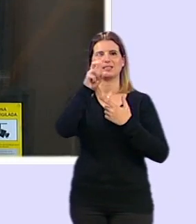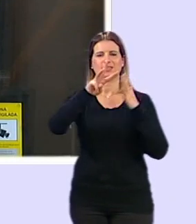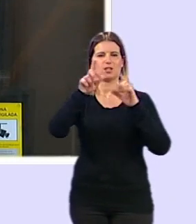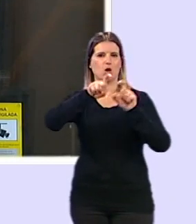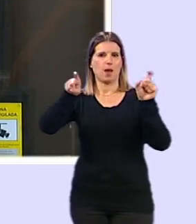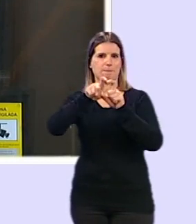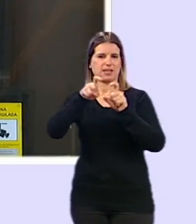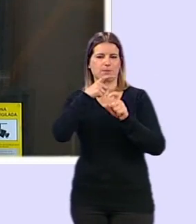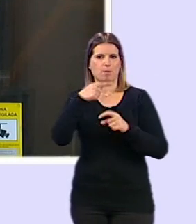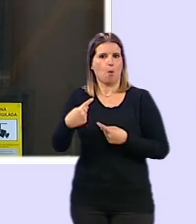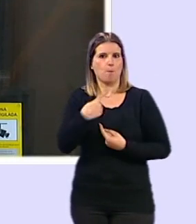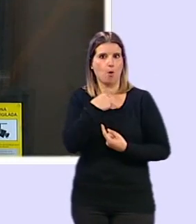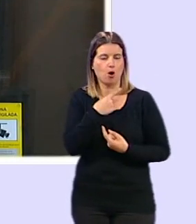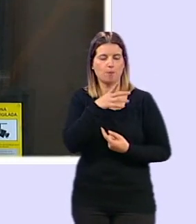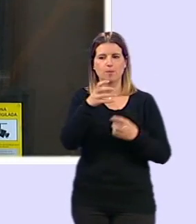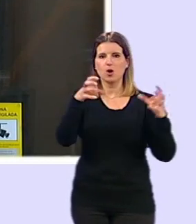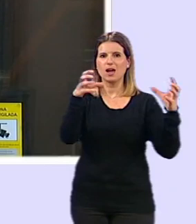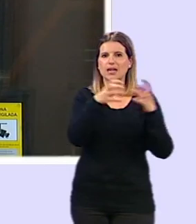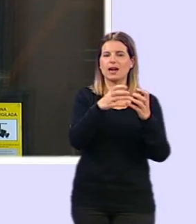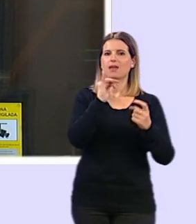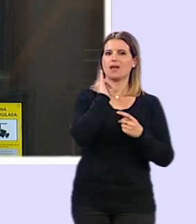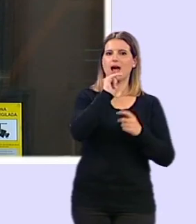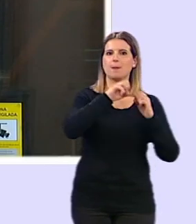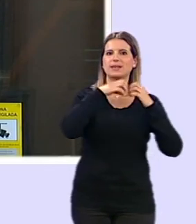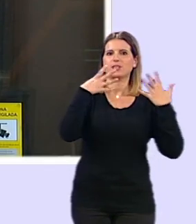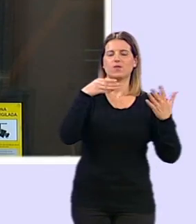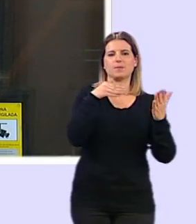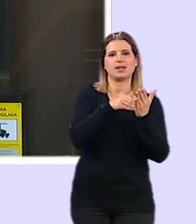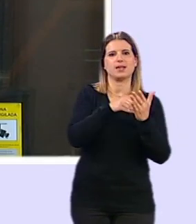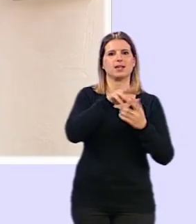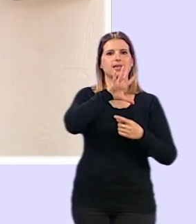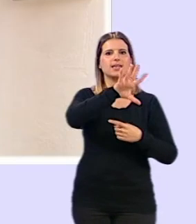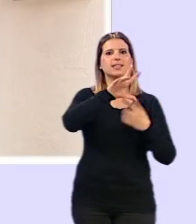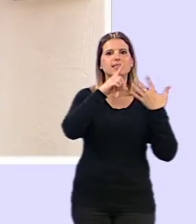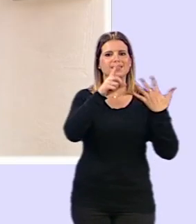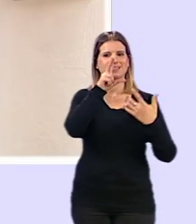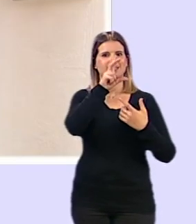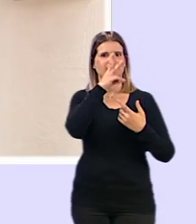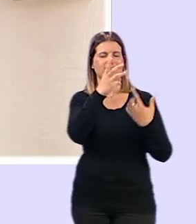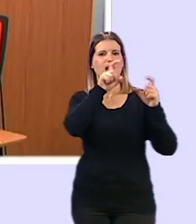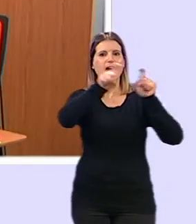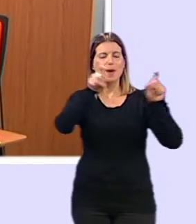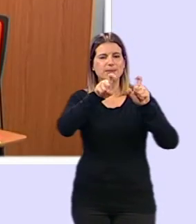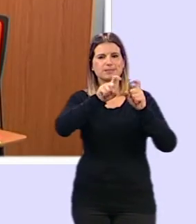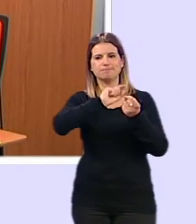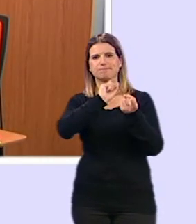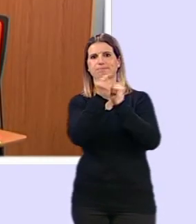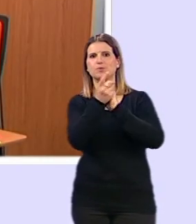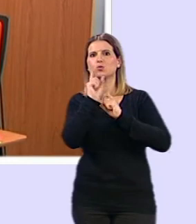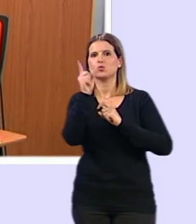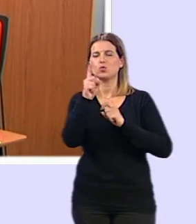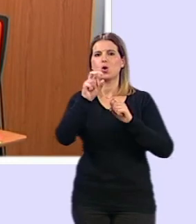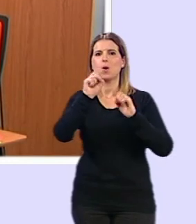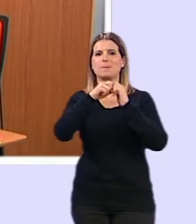alta laboral. Granada ha pasado de contar con 29.563 compañías en activo a tener únicamente 26